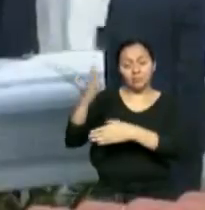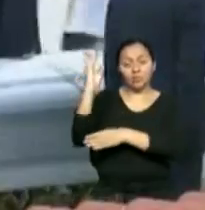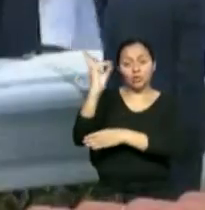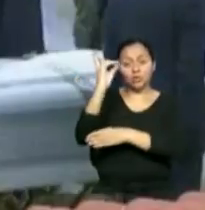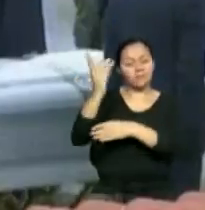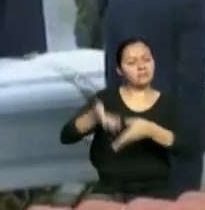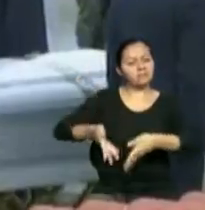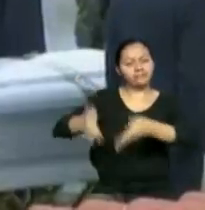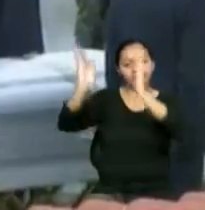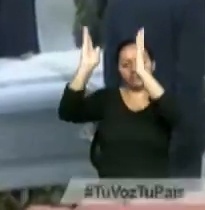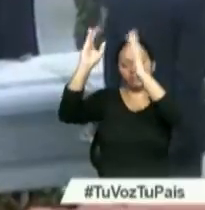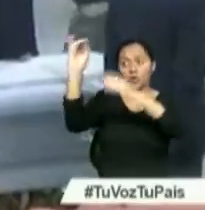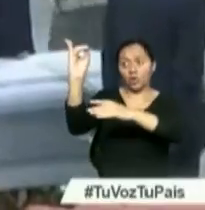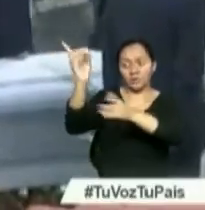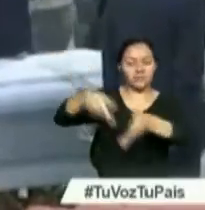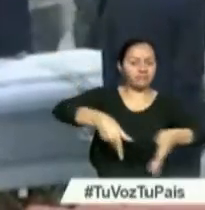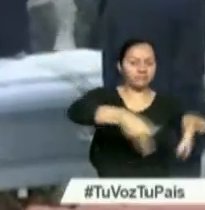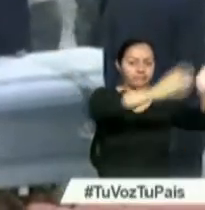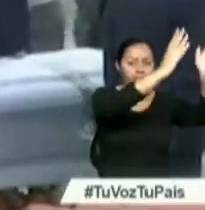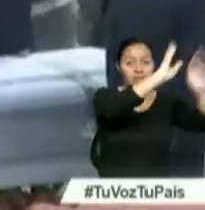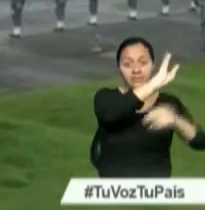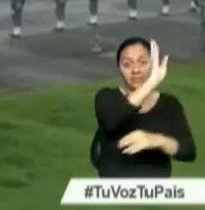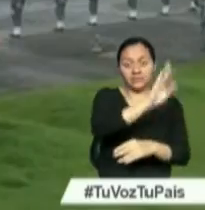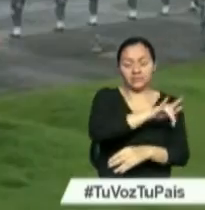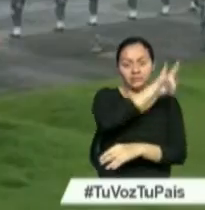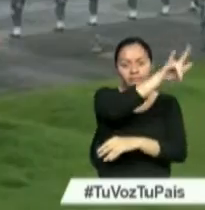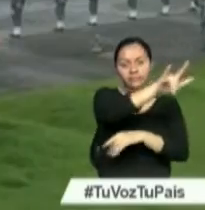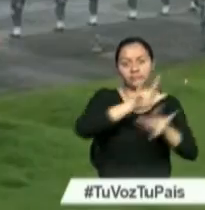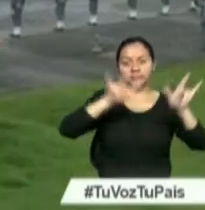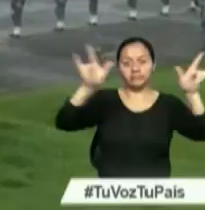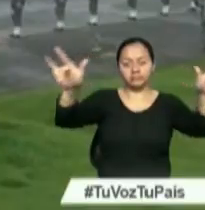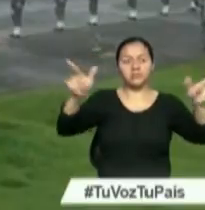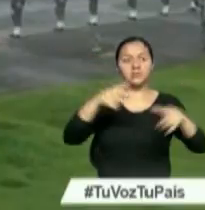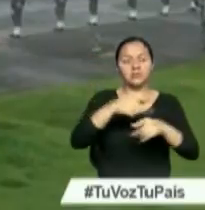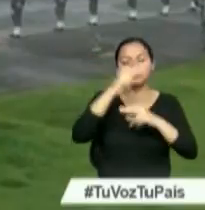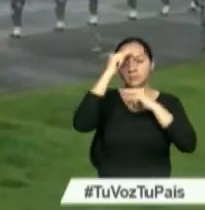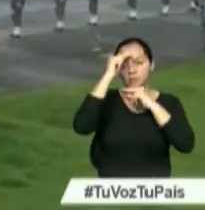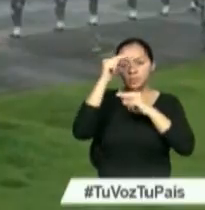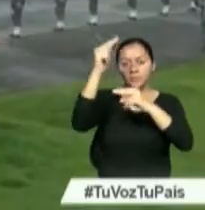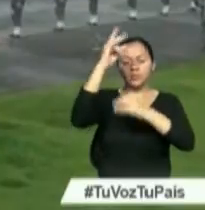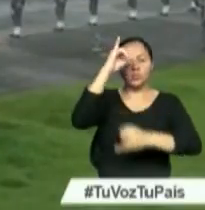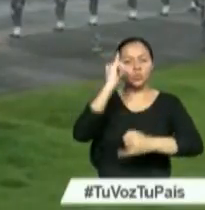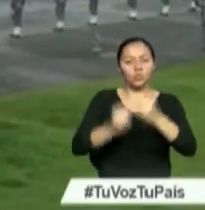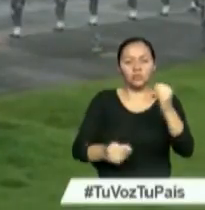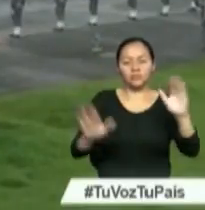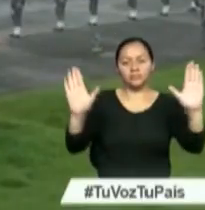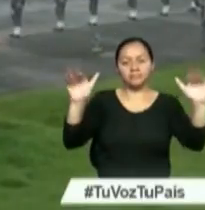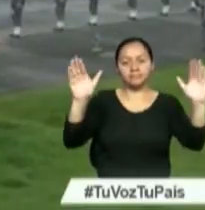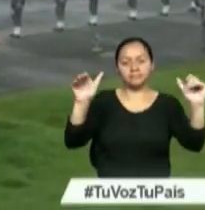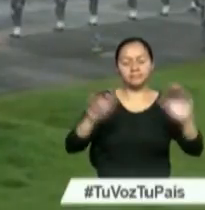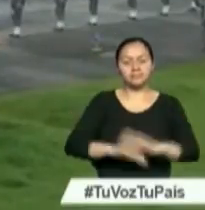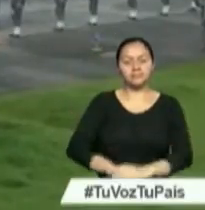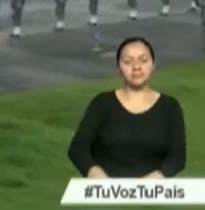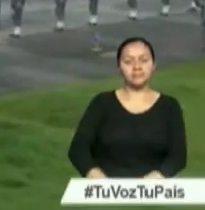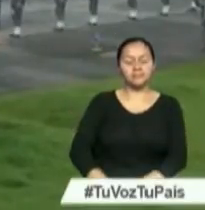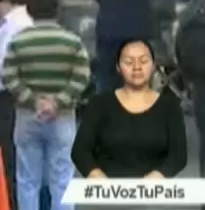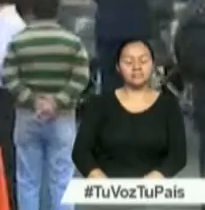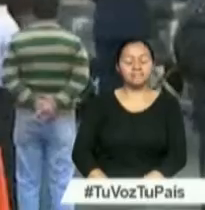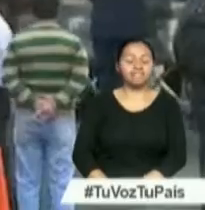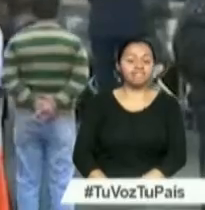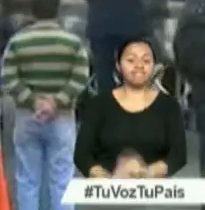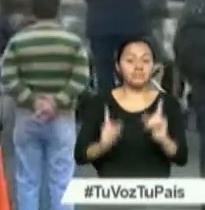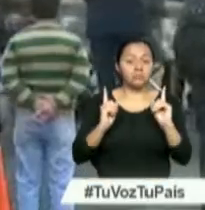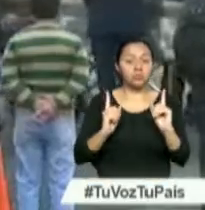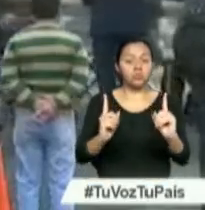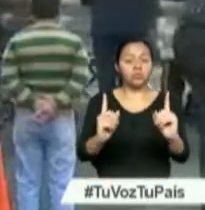repatriados este viernes. En la localidad de Chapecó se preparan para rendirles un último homenaje multitudinario. Al funeral este